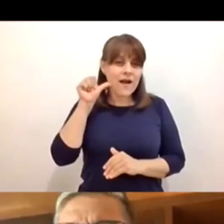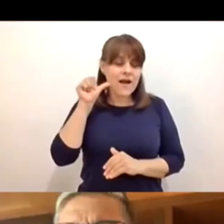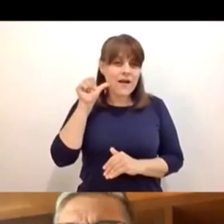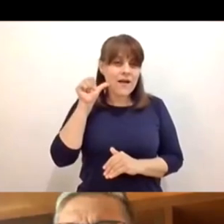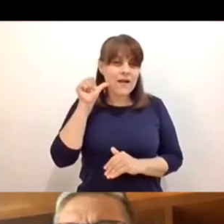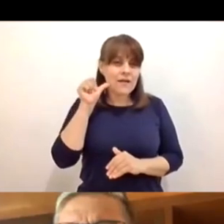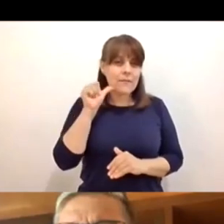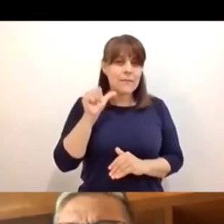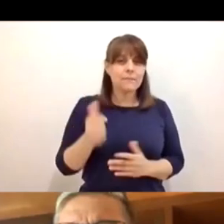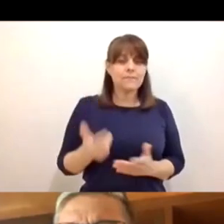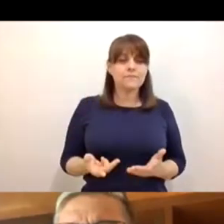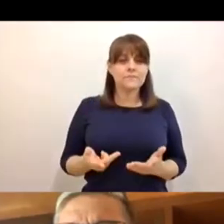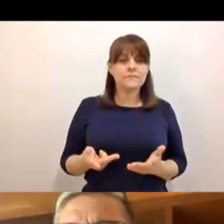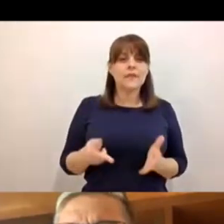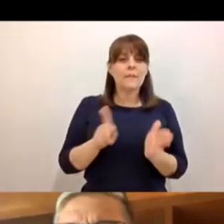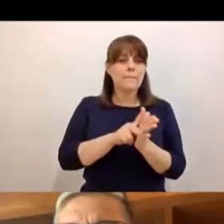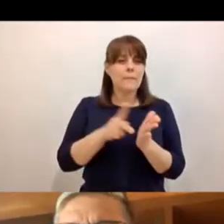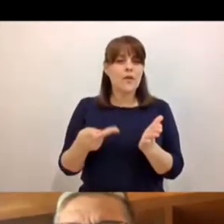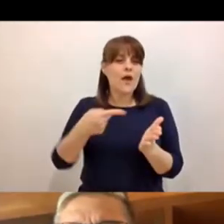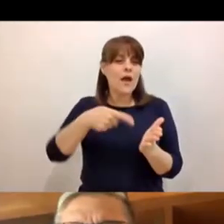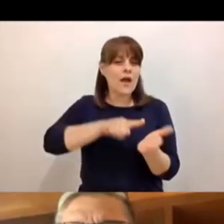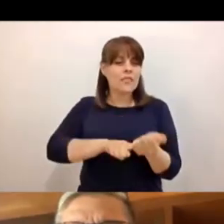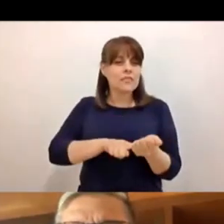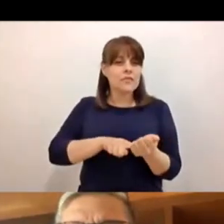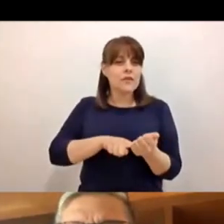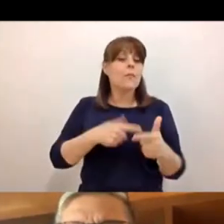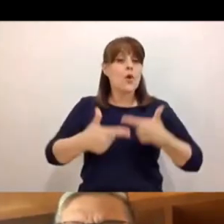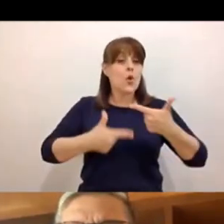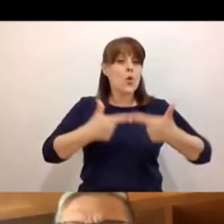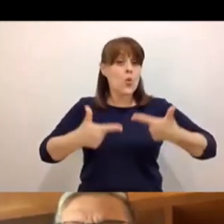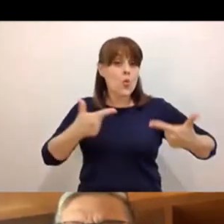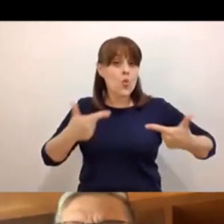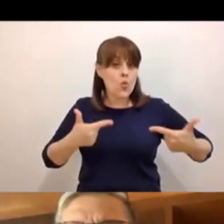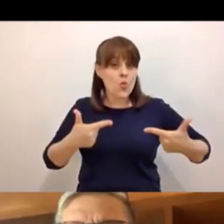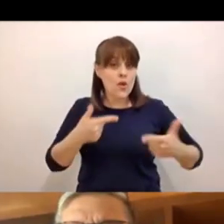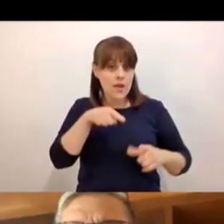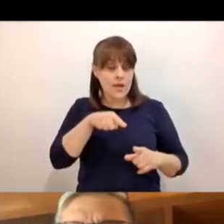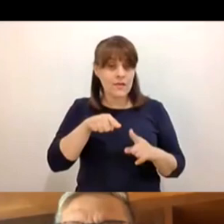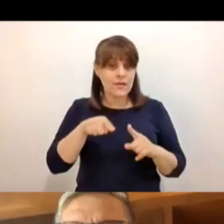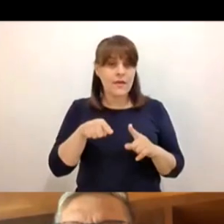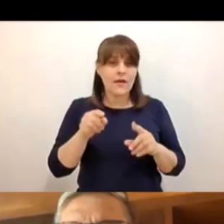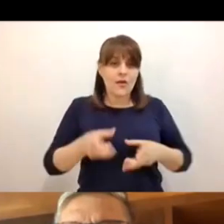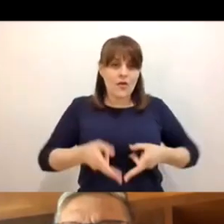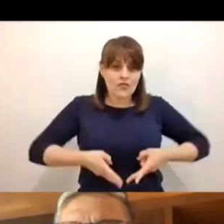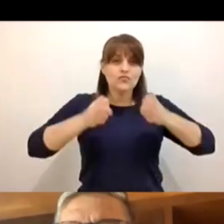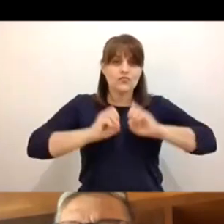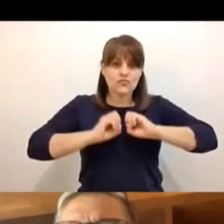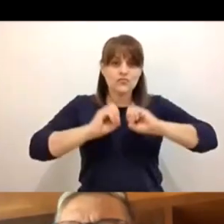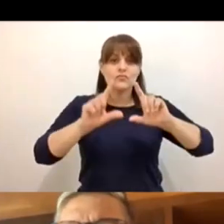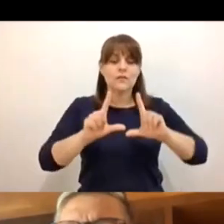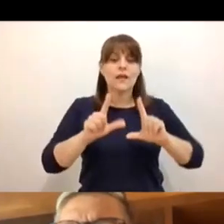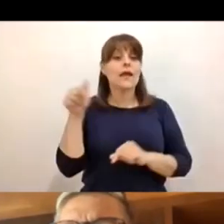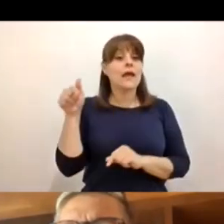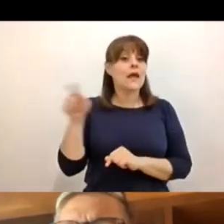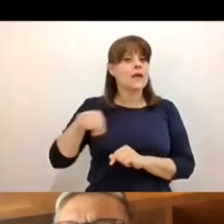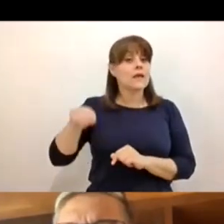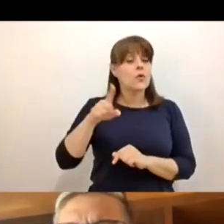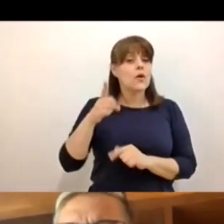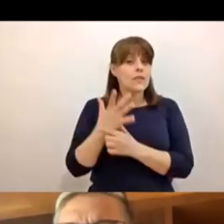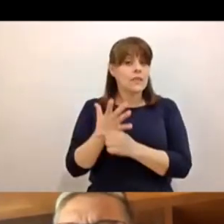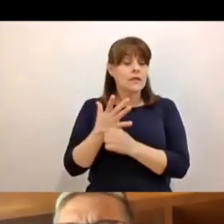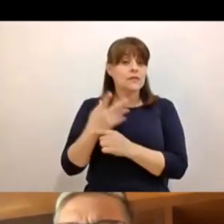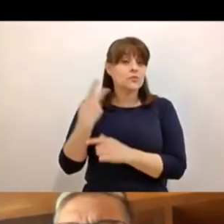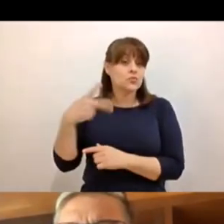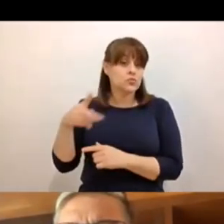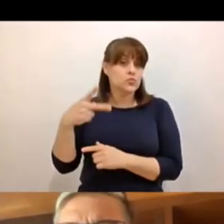ejecutiva de Google que comentó que en las cuentas que ellos tienen y que